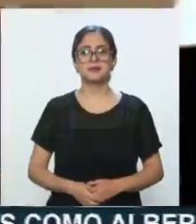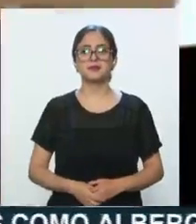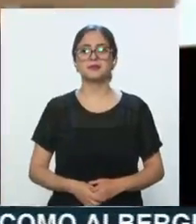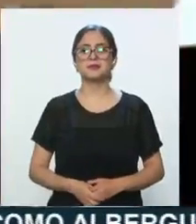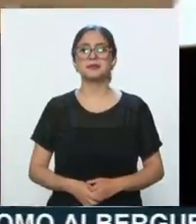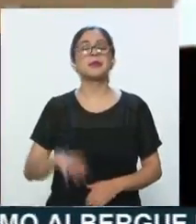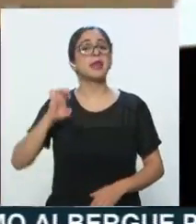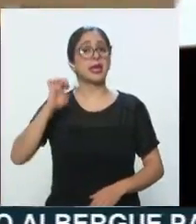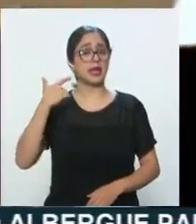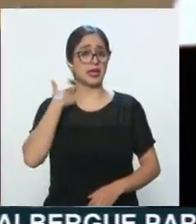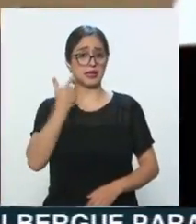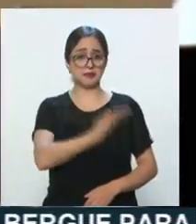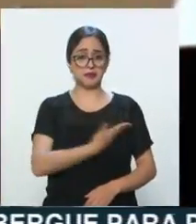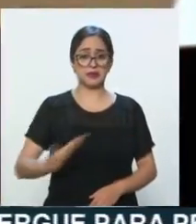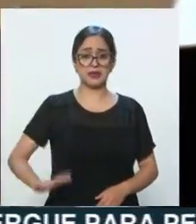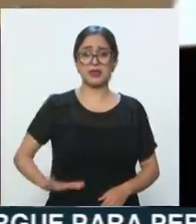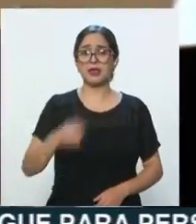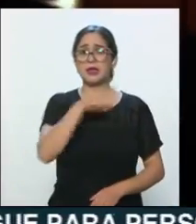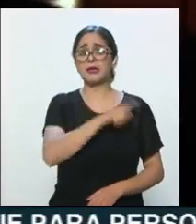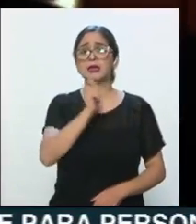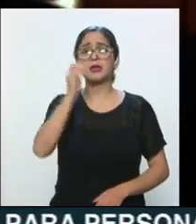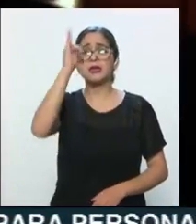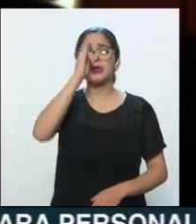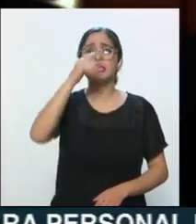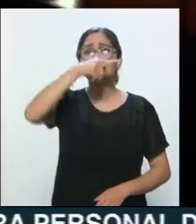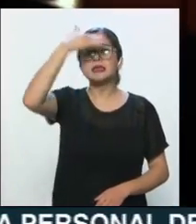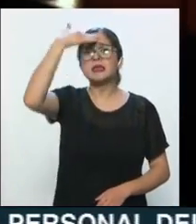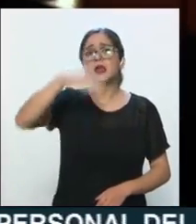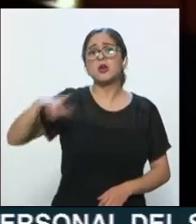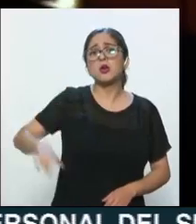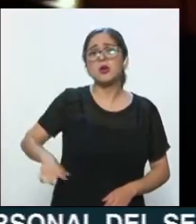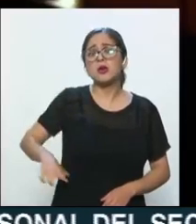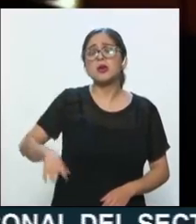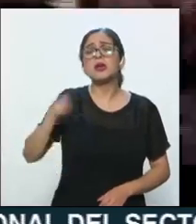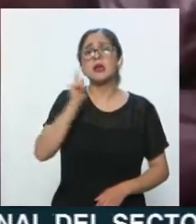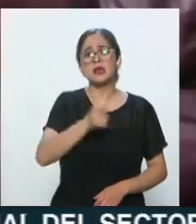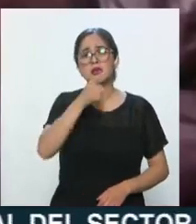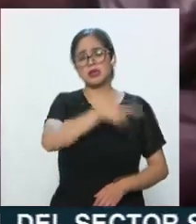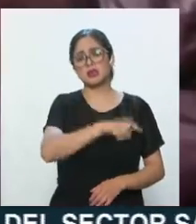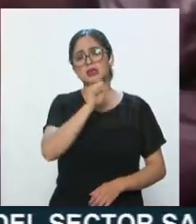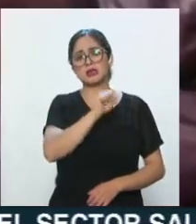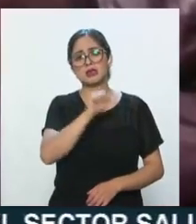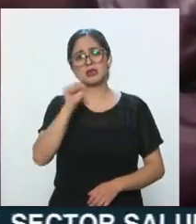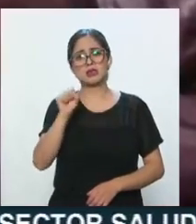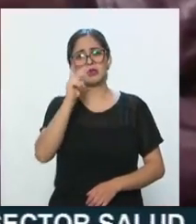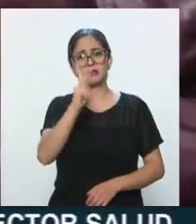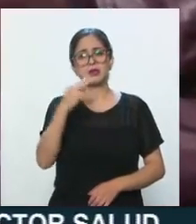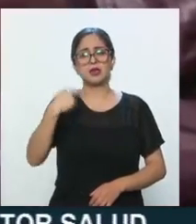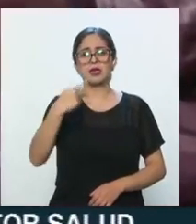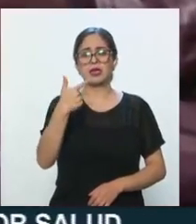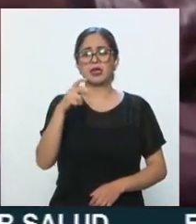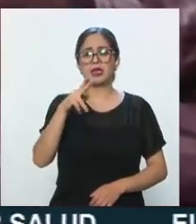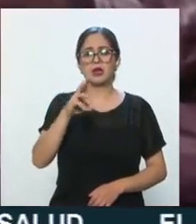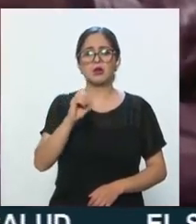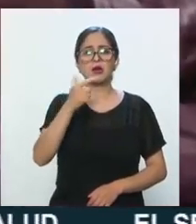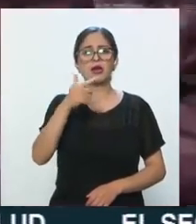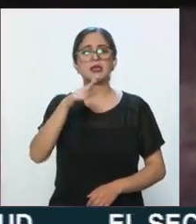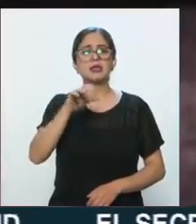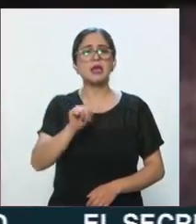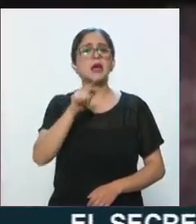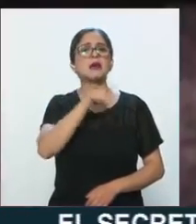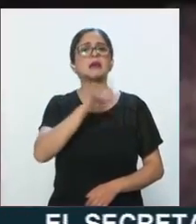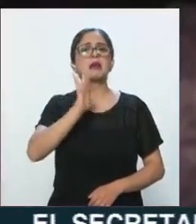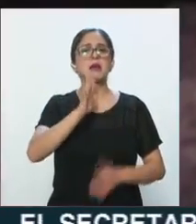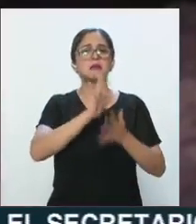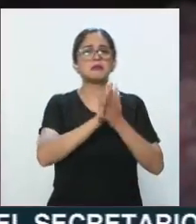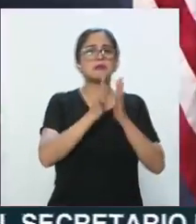El expresidente Felipe Calderón sabía que durante su gobierno, el titular de la Secretaría de Seguridad Pública, Genaro García Luna, tenía nexos con